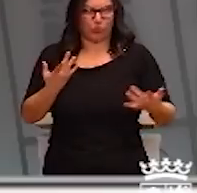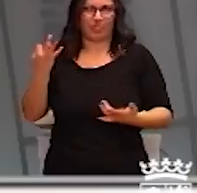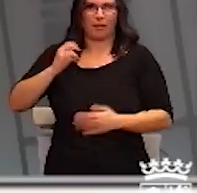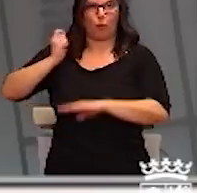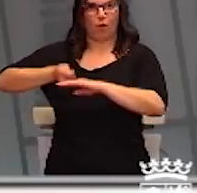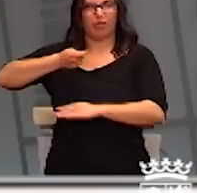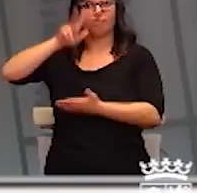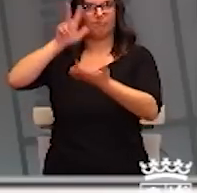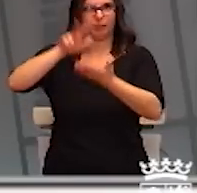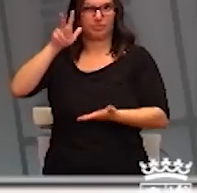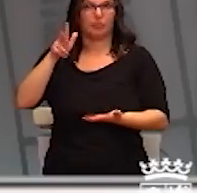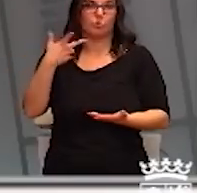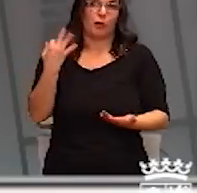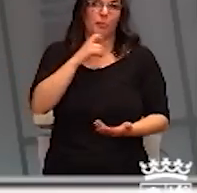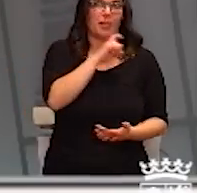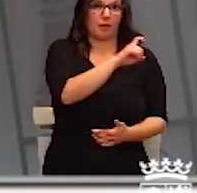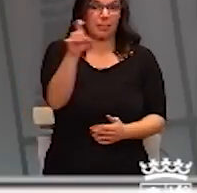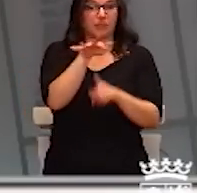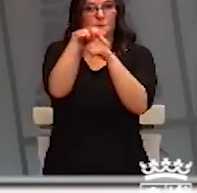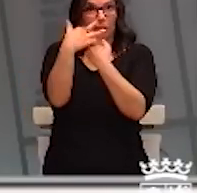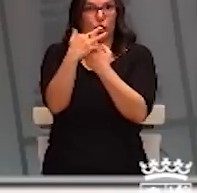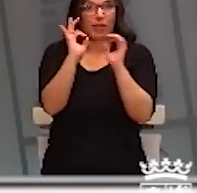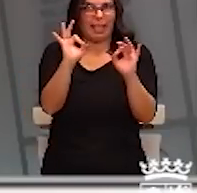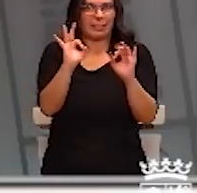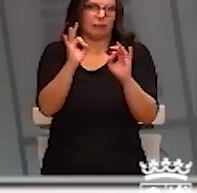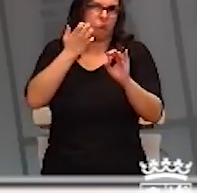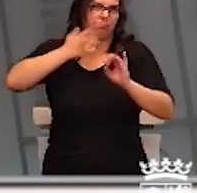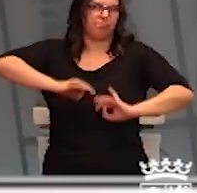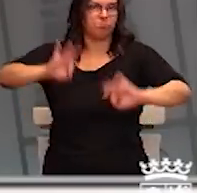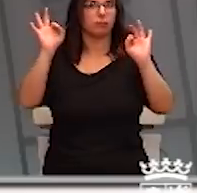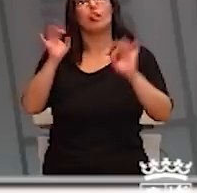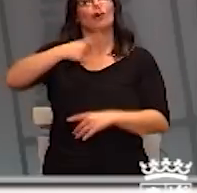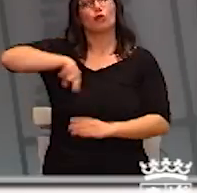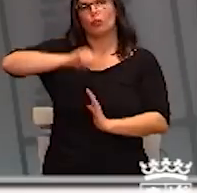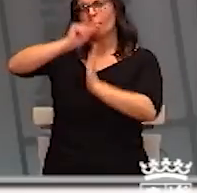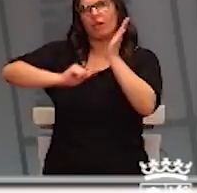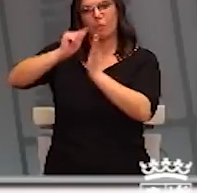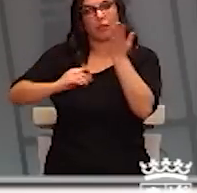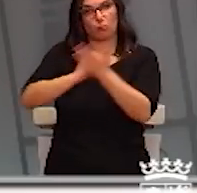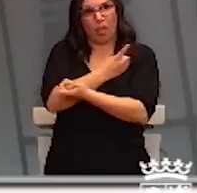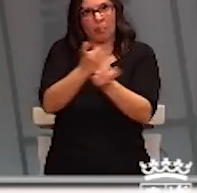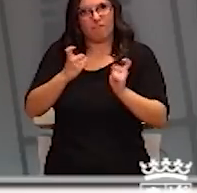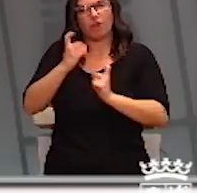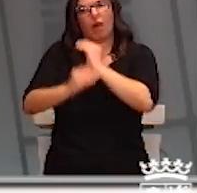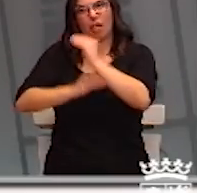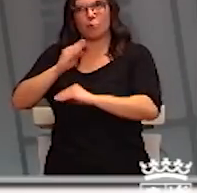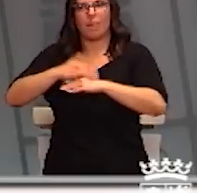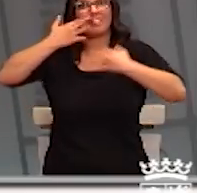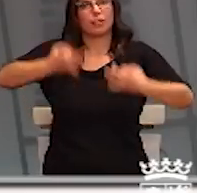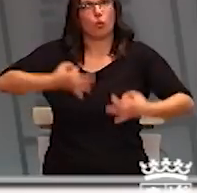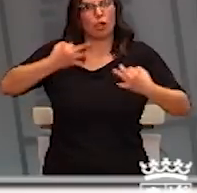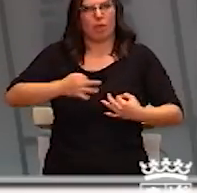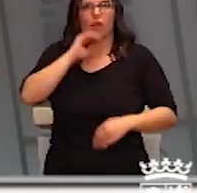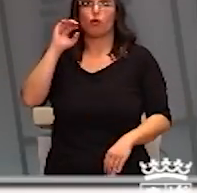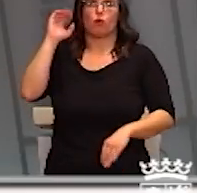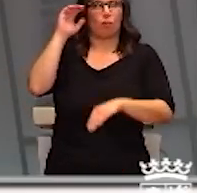lo único que sí queremos decir es que la situación es una situación excepcional en la cual nosotros vamos a tomar todas las medidas que sean necesarias para asegurarnos del